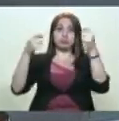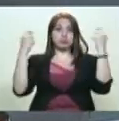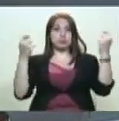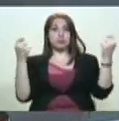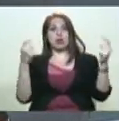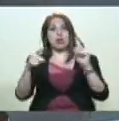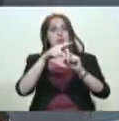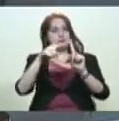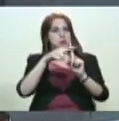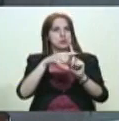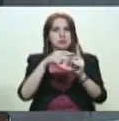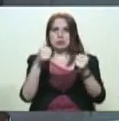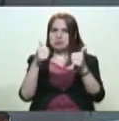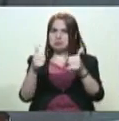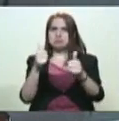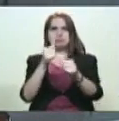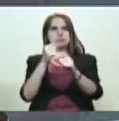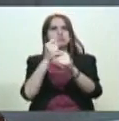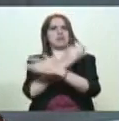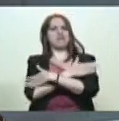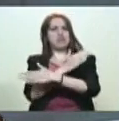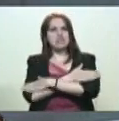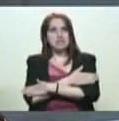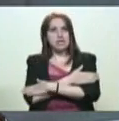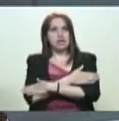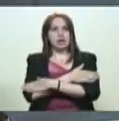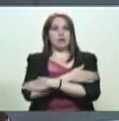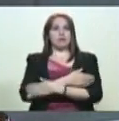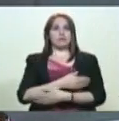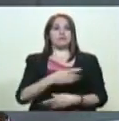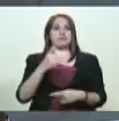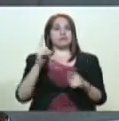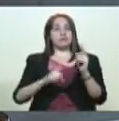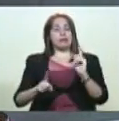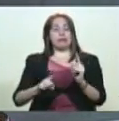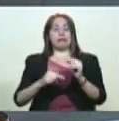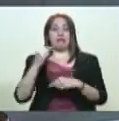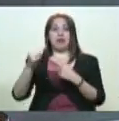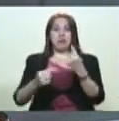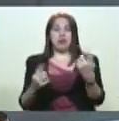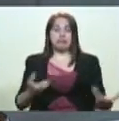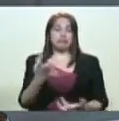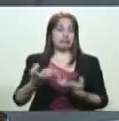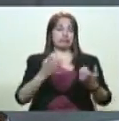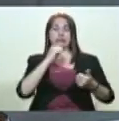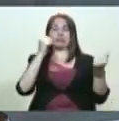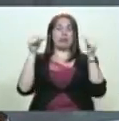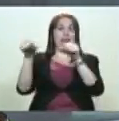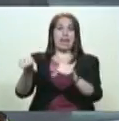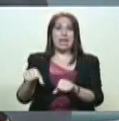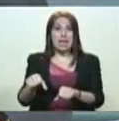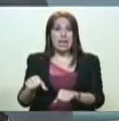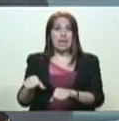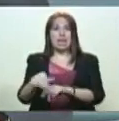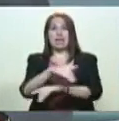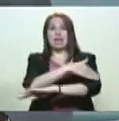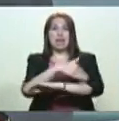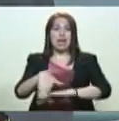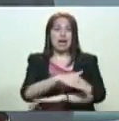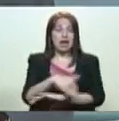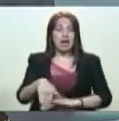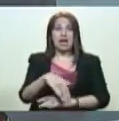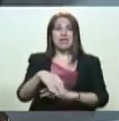positivo, hay que felicitarlos. Lamentablemente lo hacen después de haber causado hechos de violencia